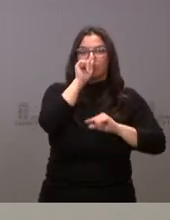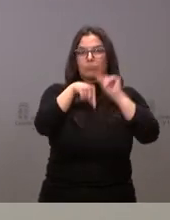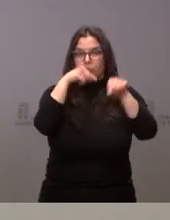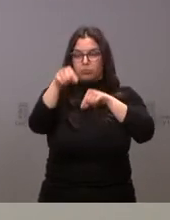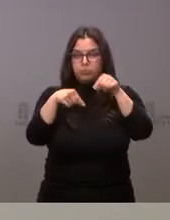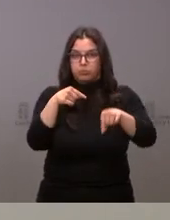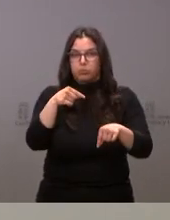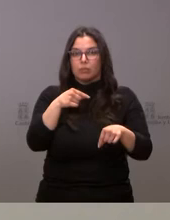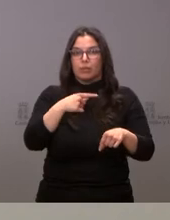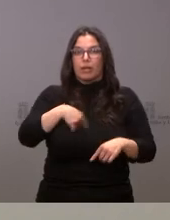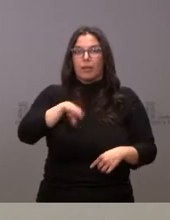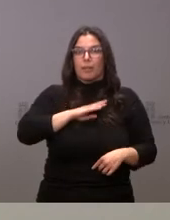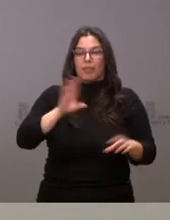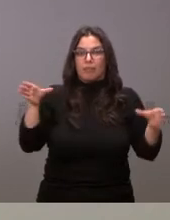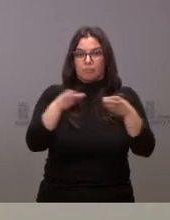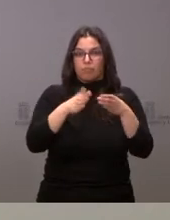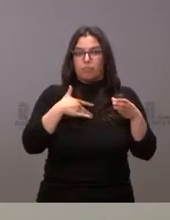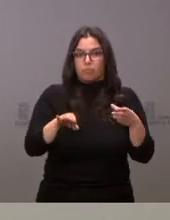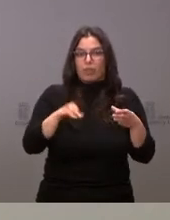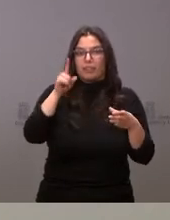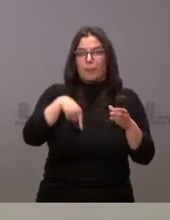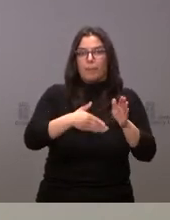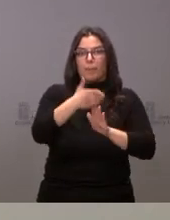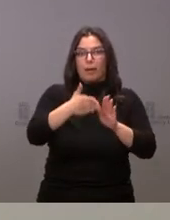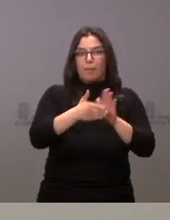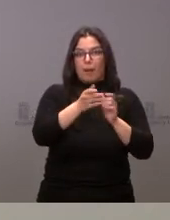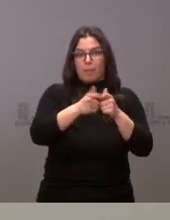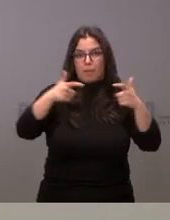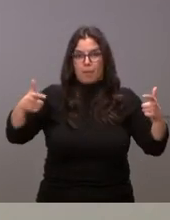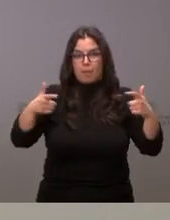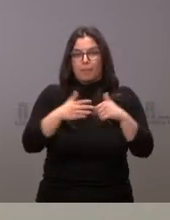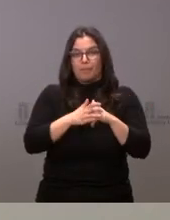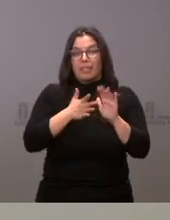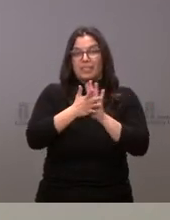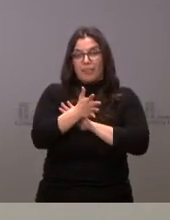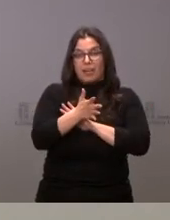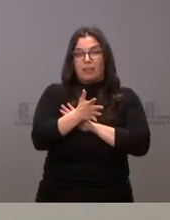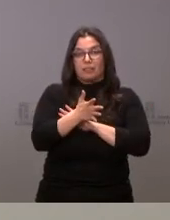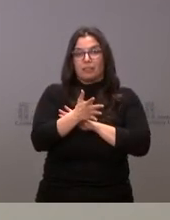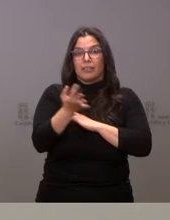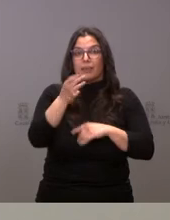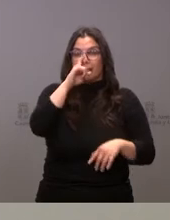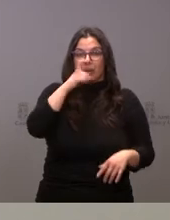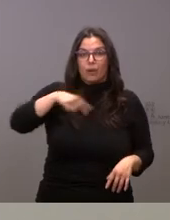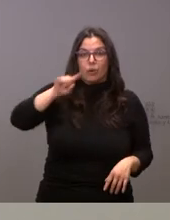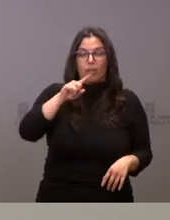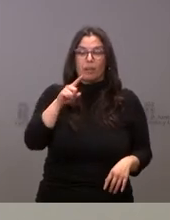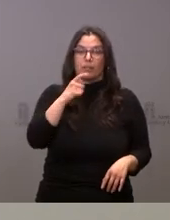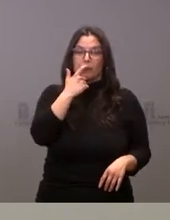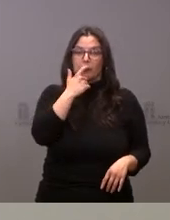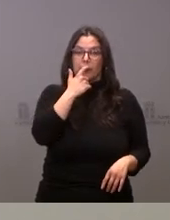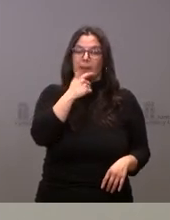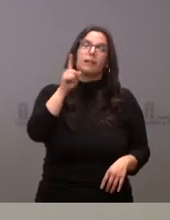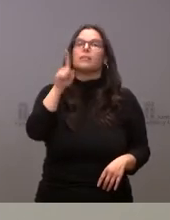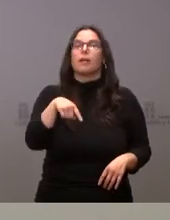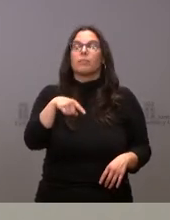en la colectividad y con una tendencia al alza y por tanto hay que recordar que también hay